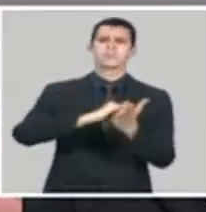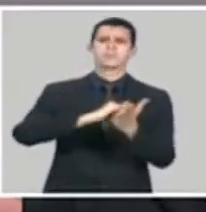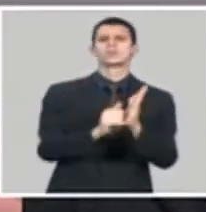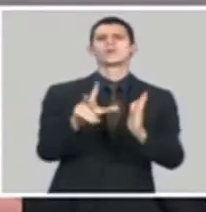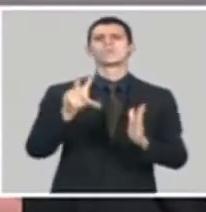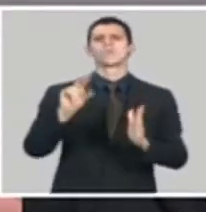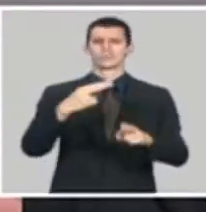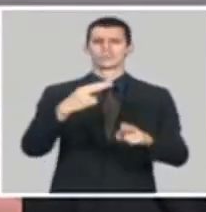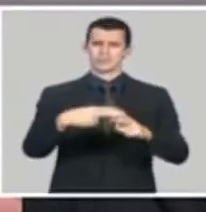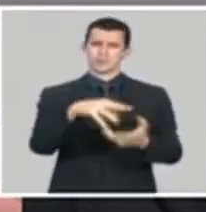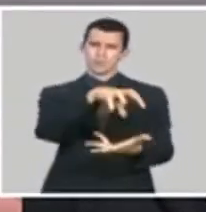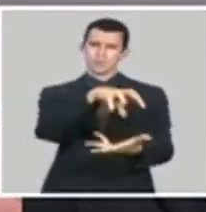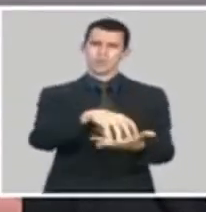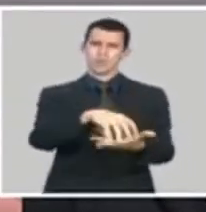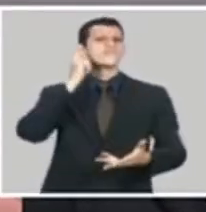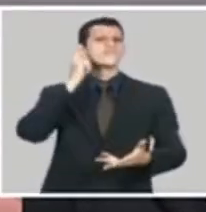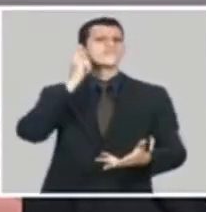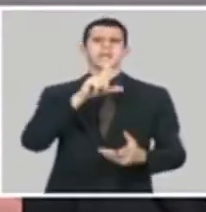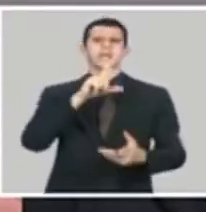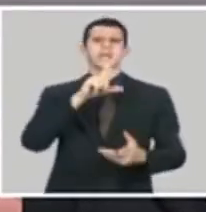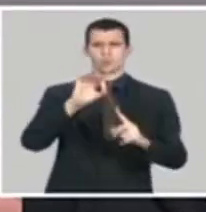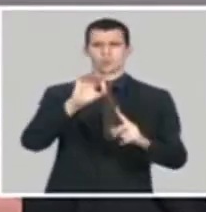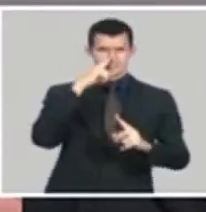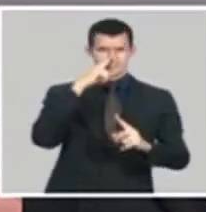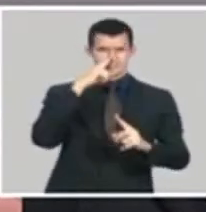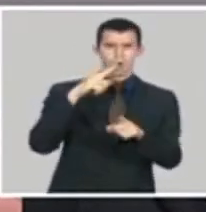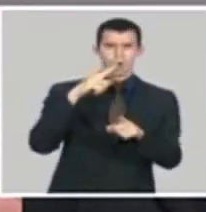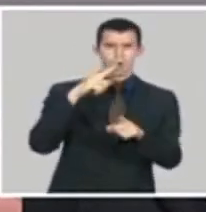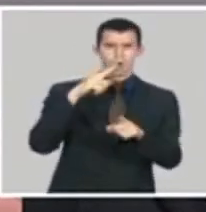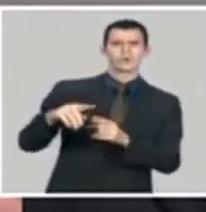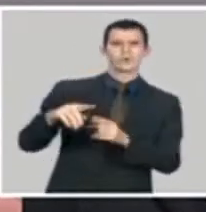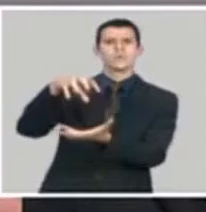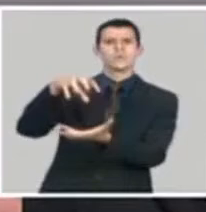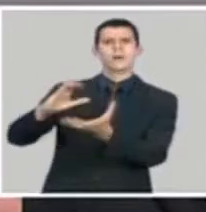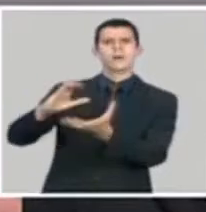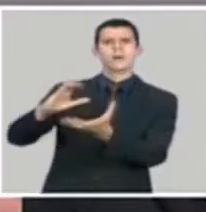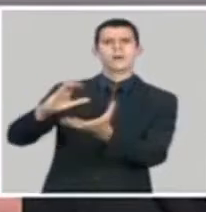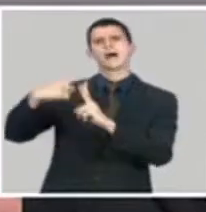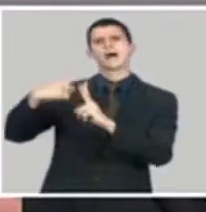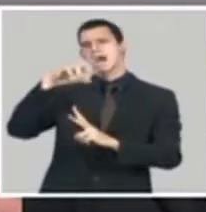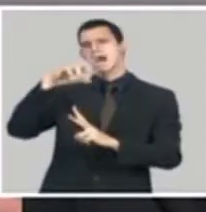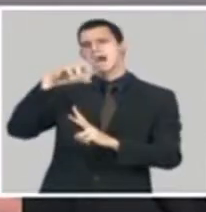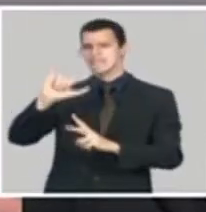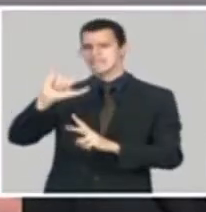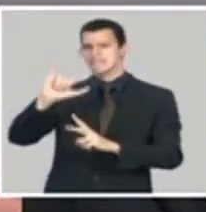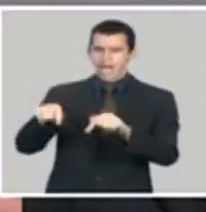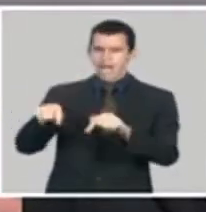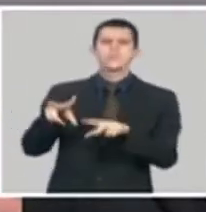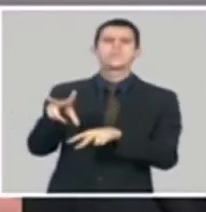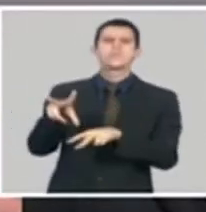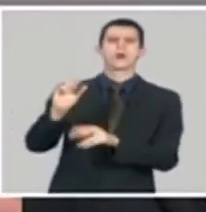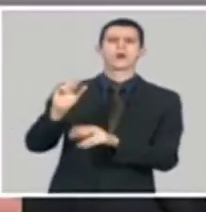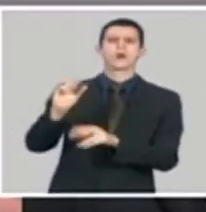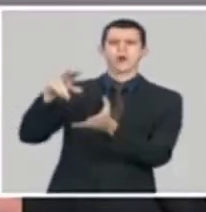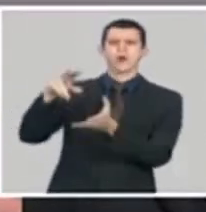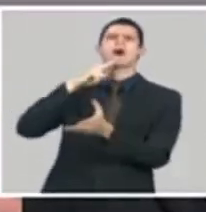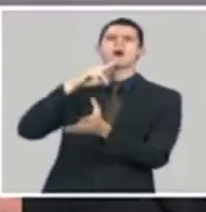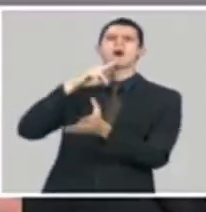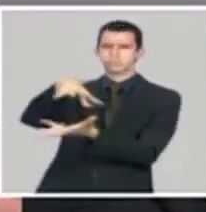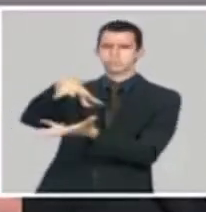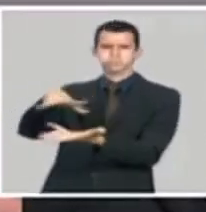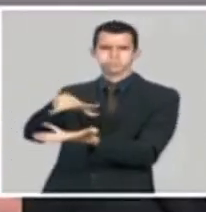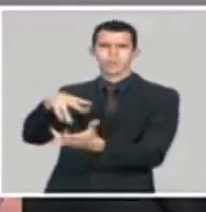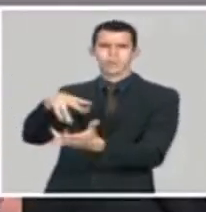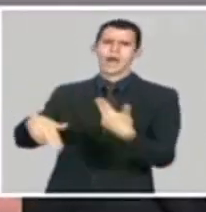tenemos un proyecto a gravedad desde la presa Mayarí. La ciudad de Mayarí, que se abastece con más de 10, casi